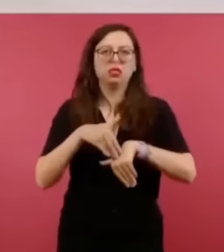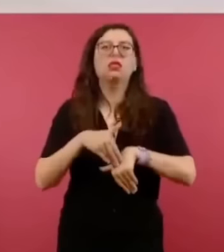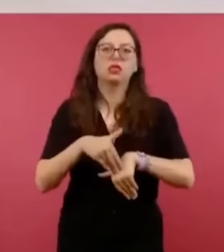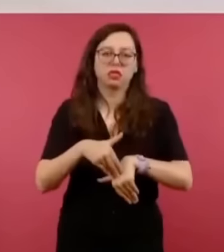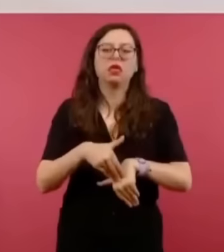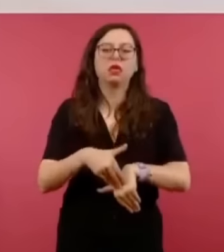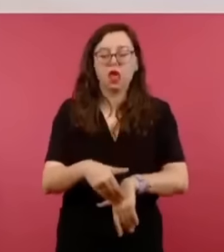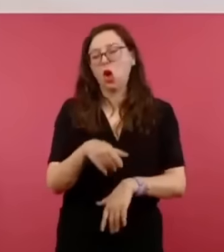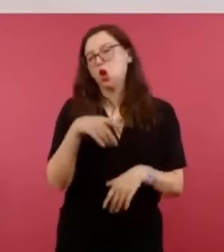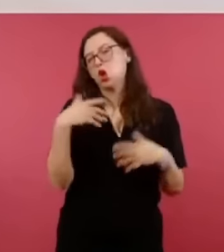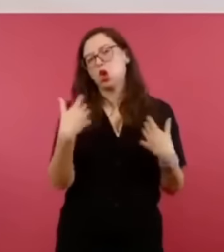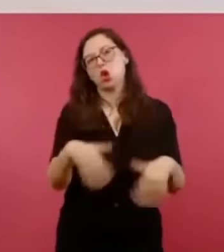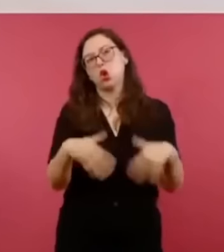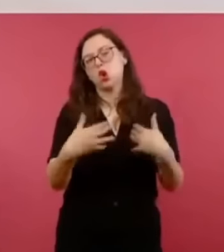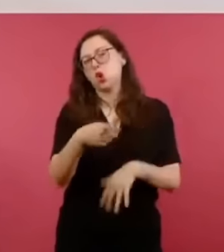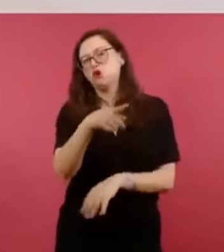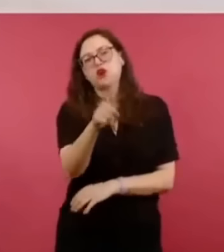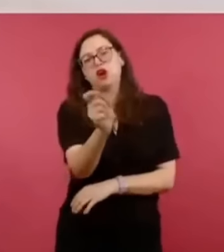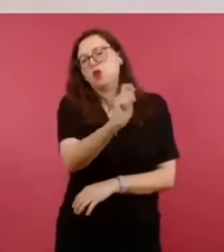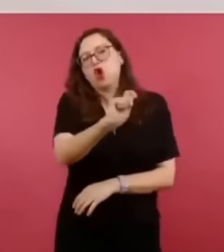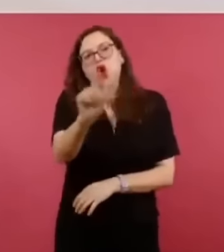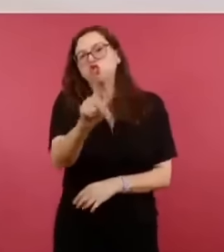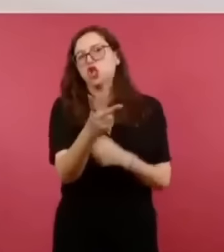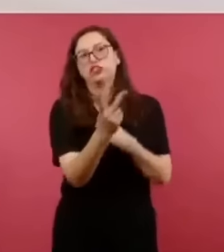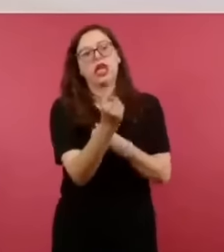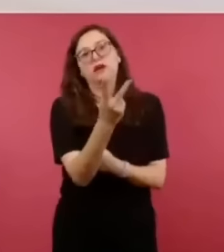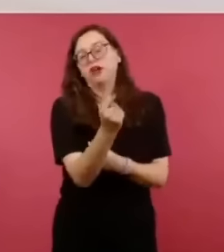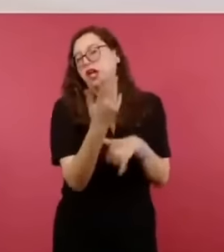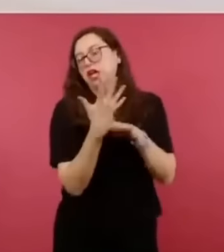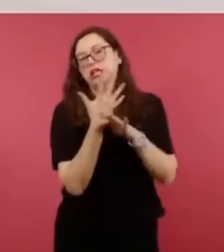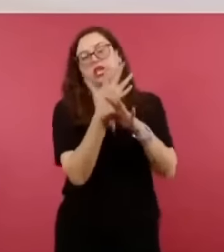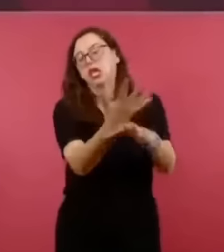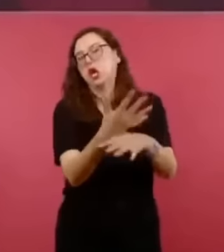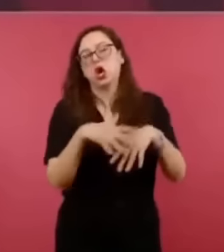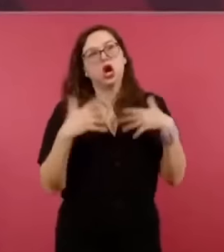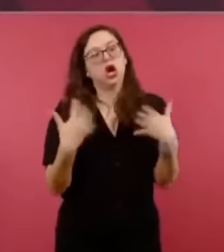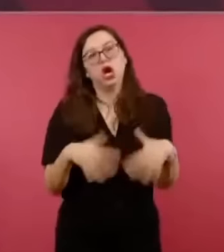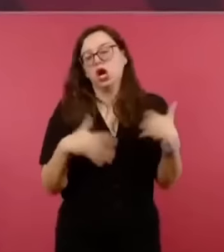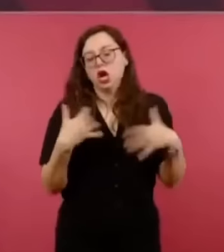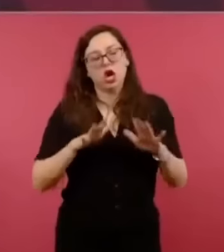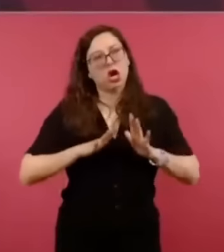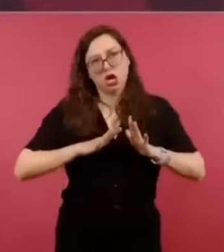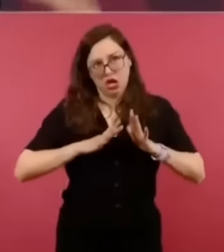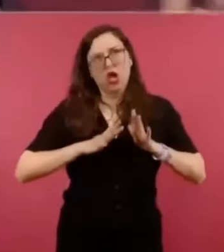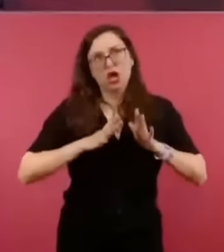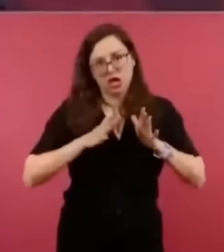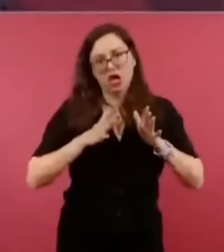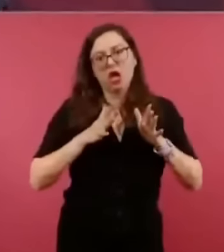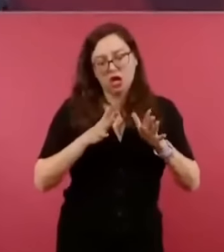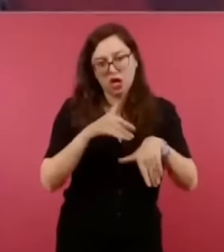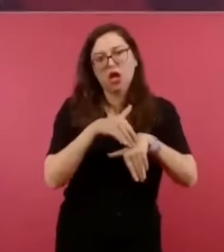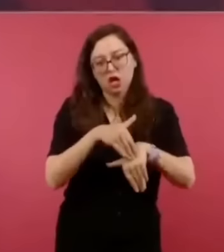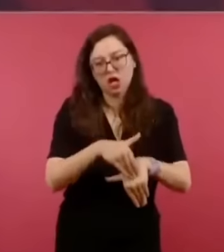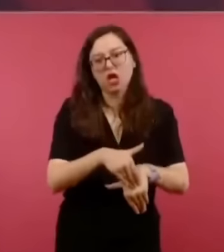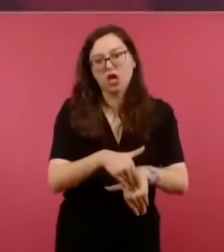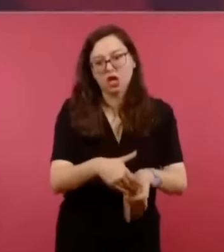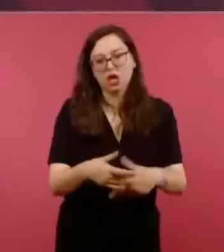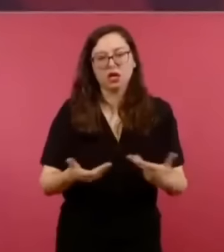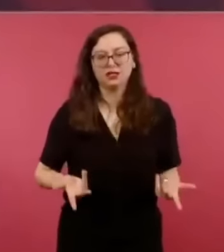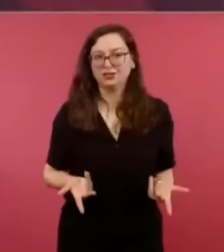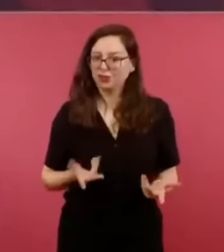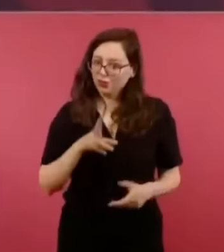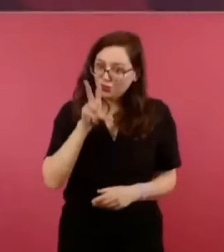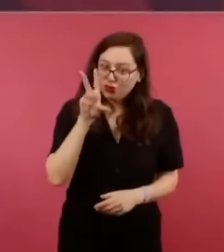articulista, porque también hubo un tiempo en que se hablaba que eran independientes,